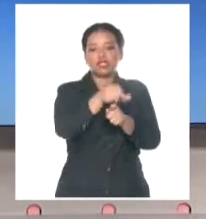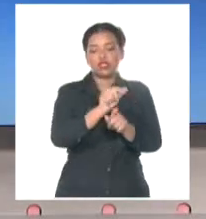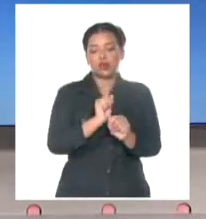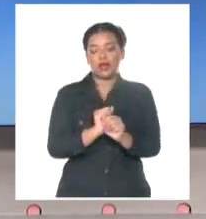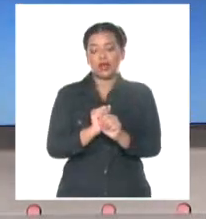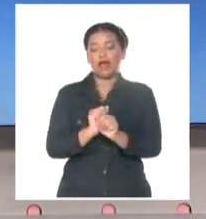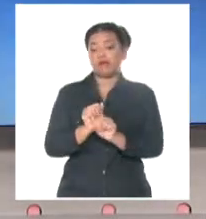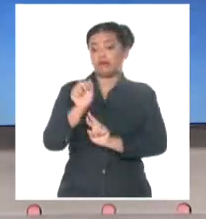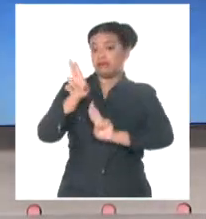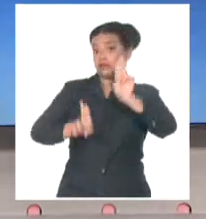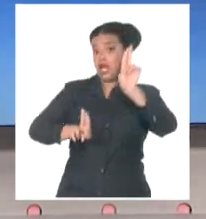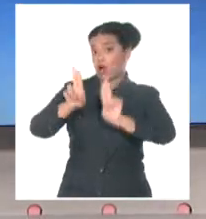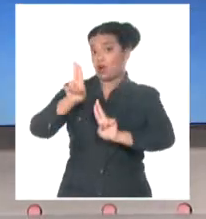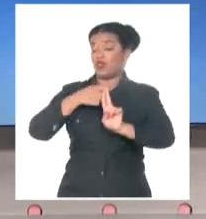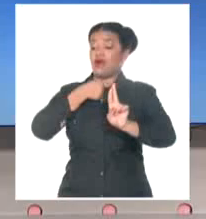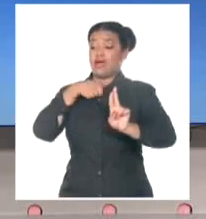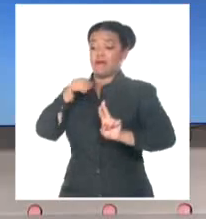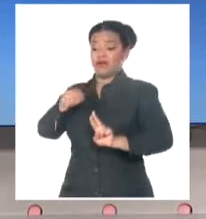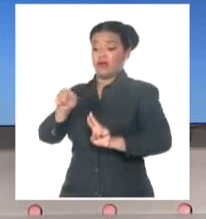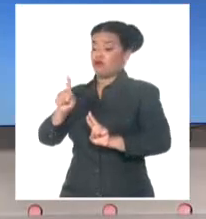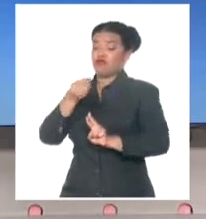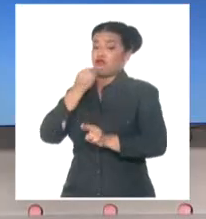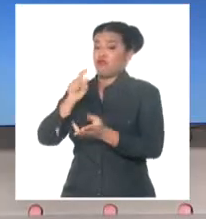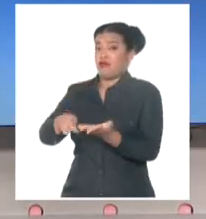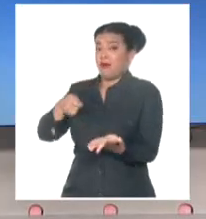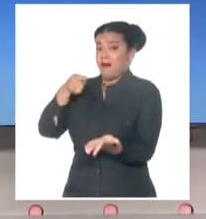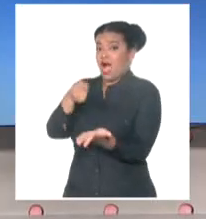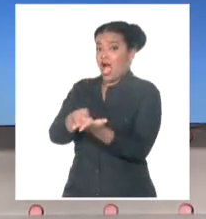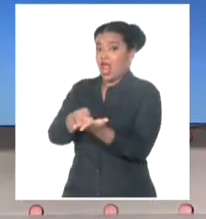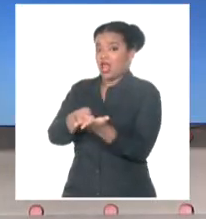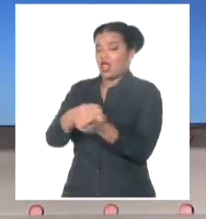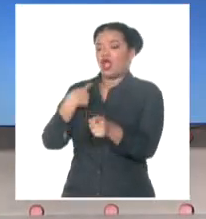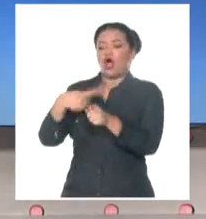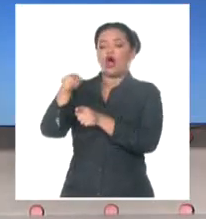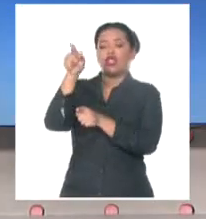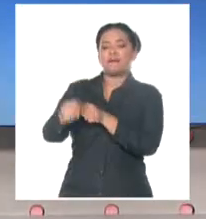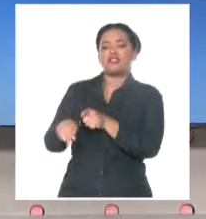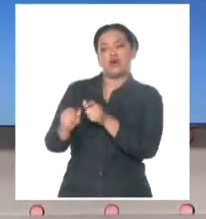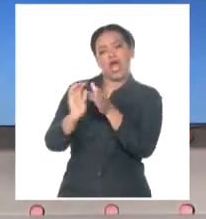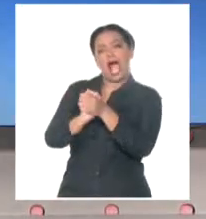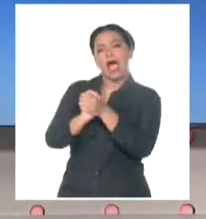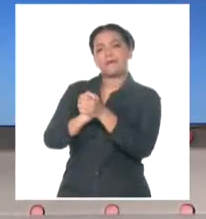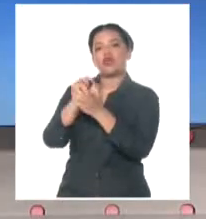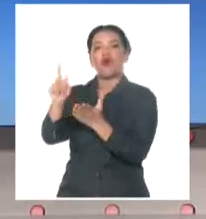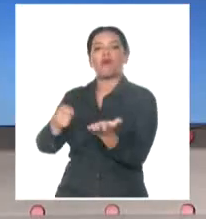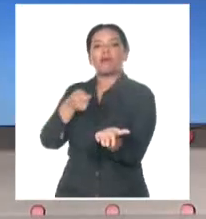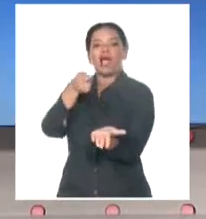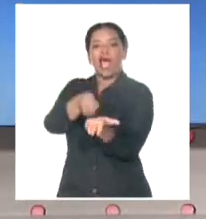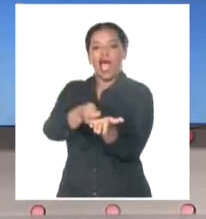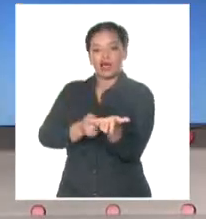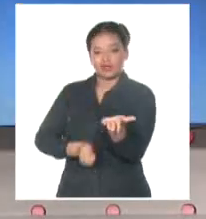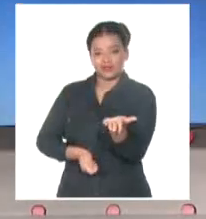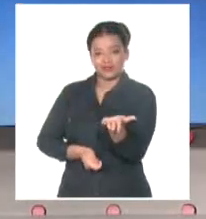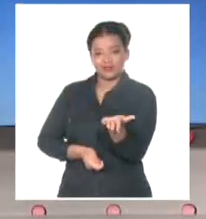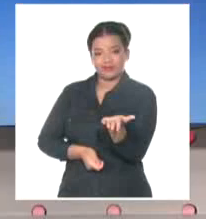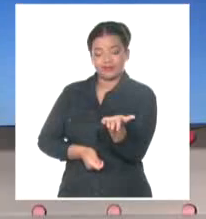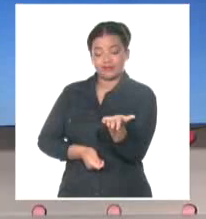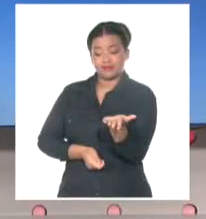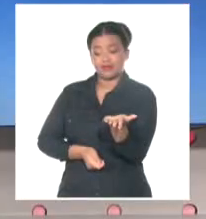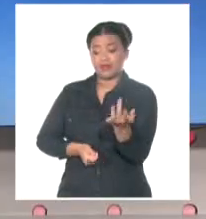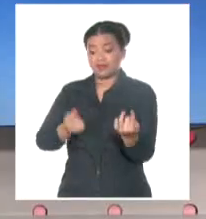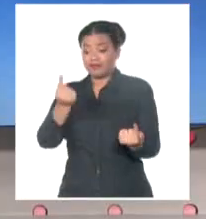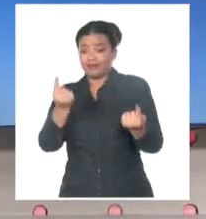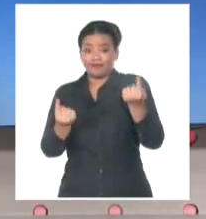acordaron que si Pedro no puede pagar, entonces Julio, una tercera persona, va a ser el que pague. Si Pedro y Juan